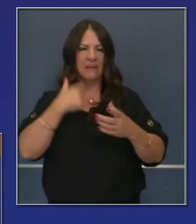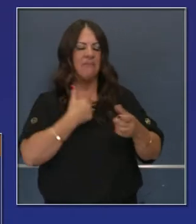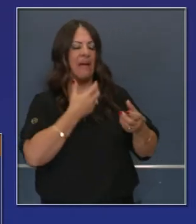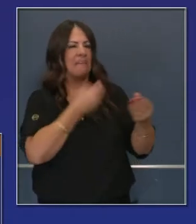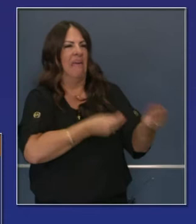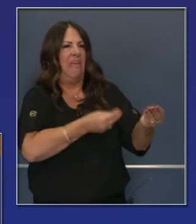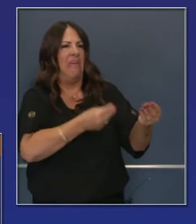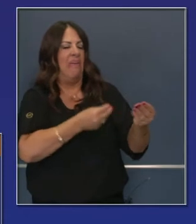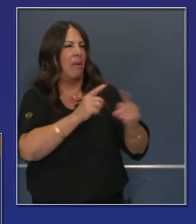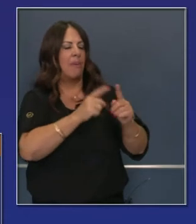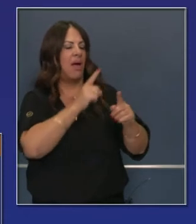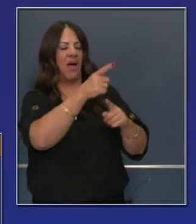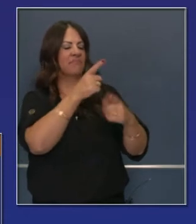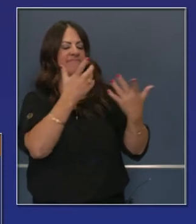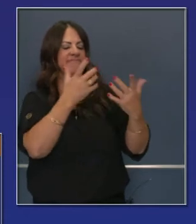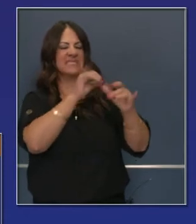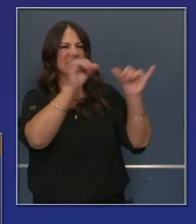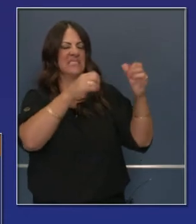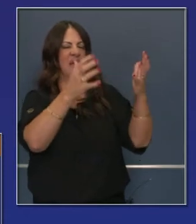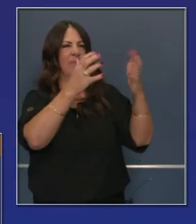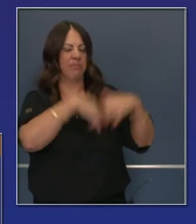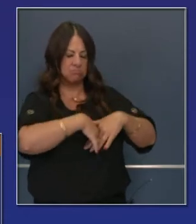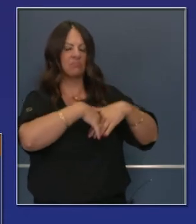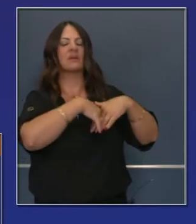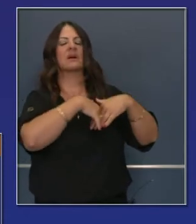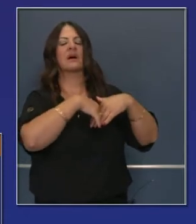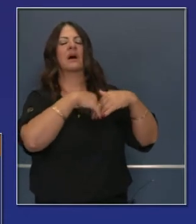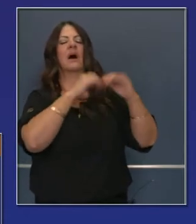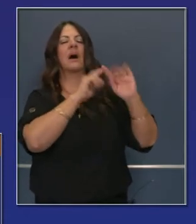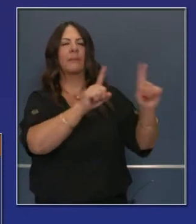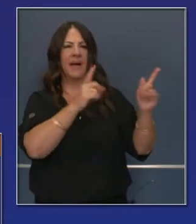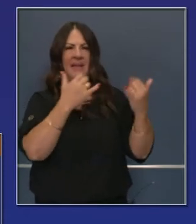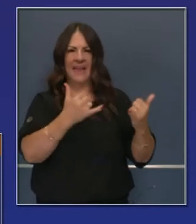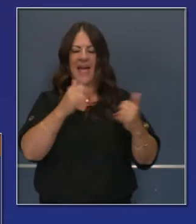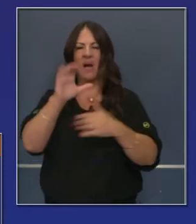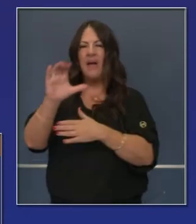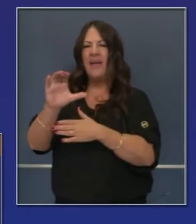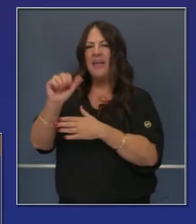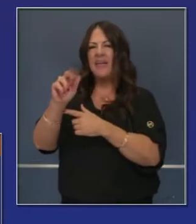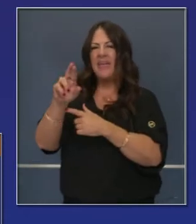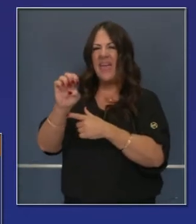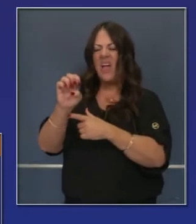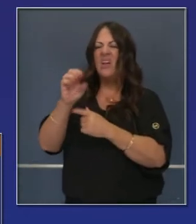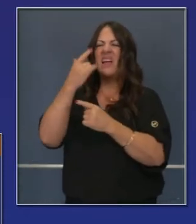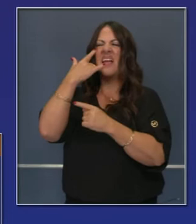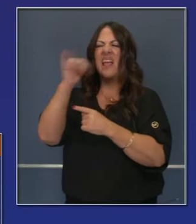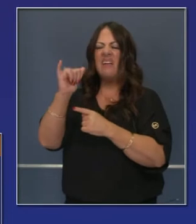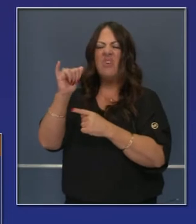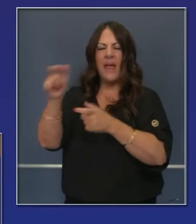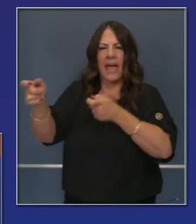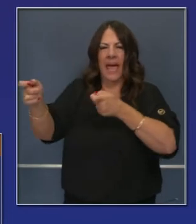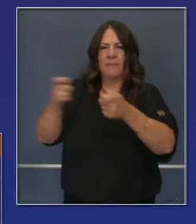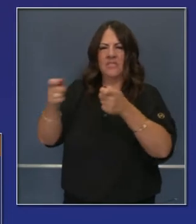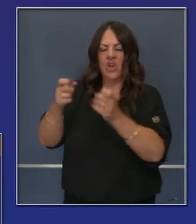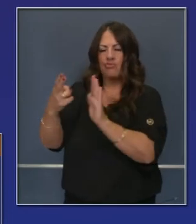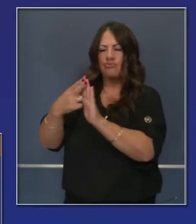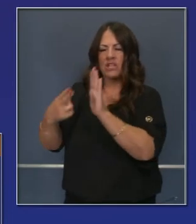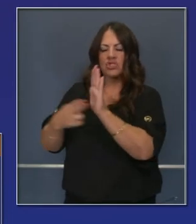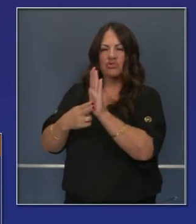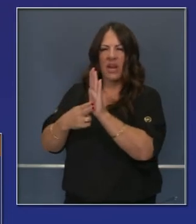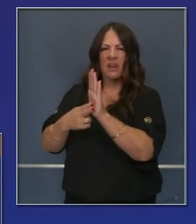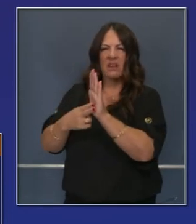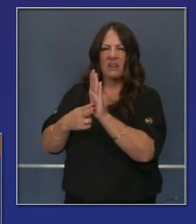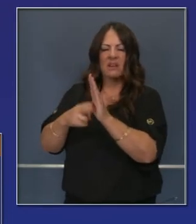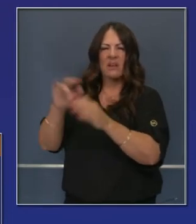Lo hemos visto en el estado, pero la buena noticia es que sí tenemos un sistema de administración de data que se llama CARE, California Immunization Registry,